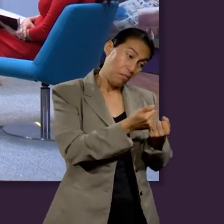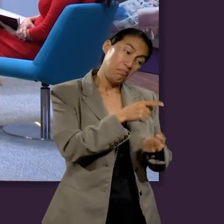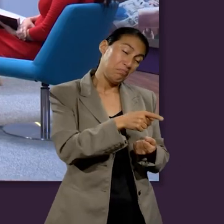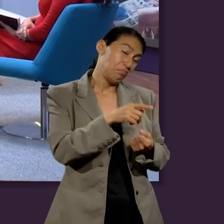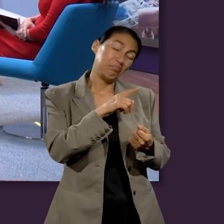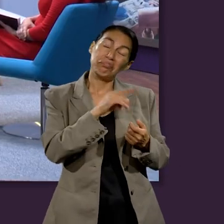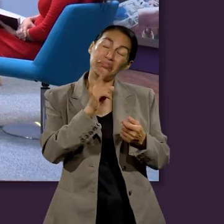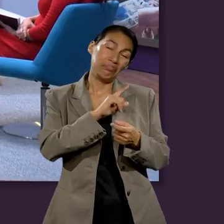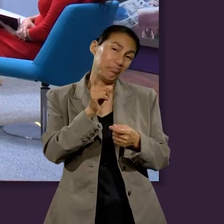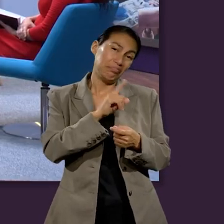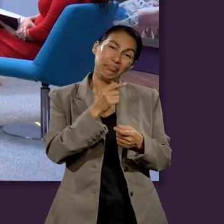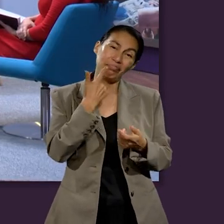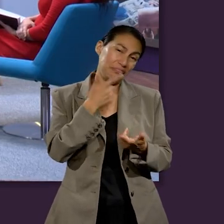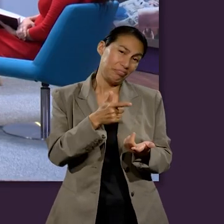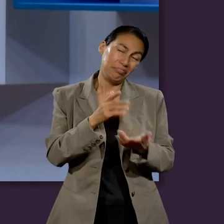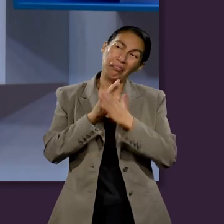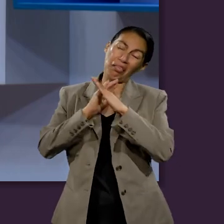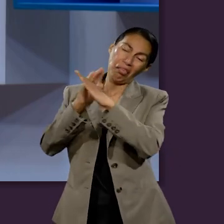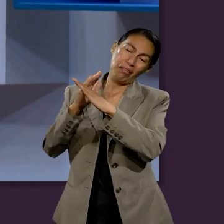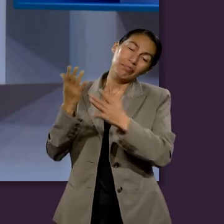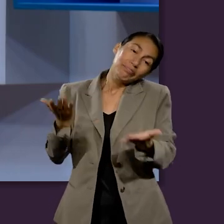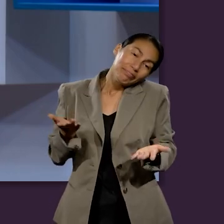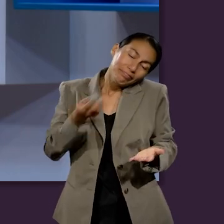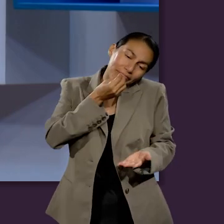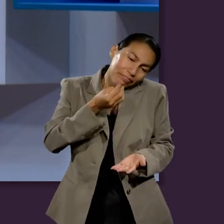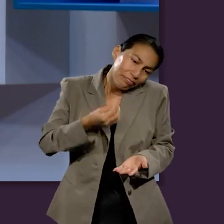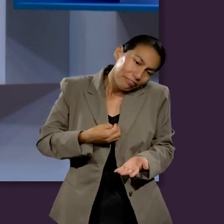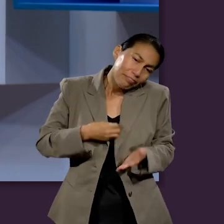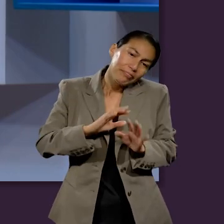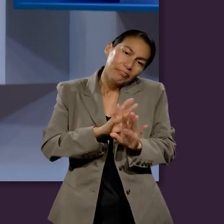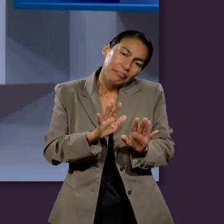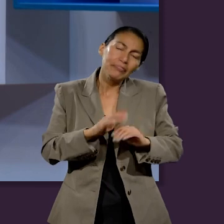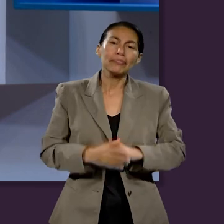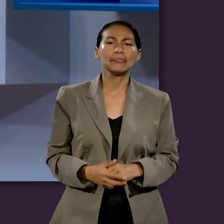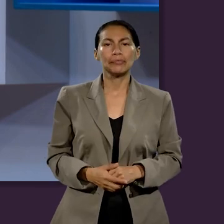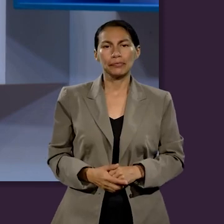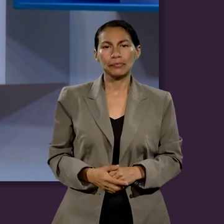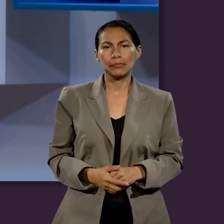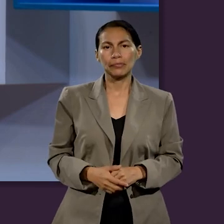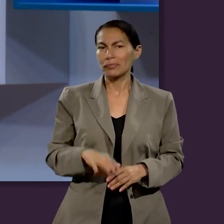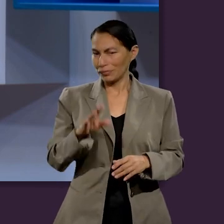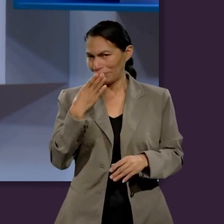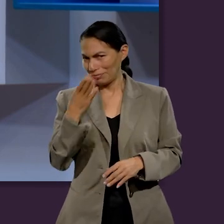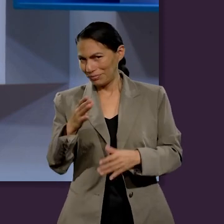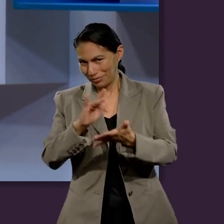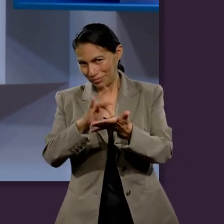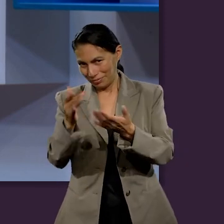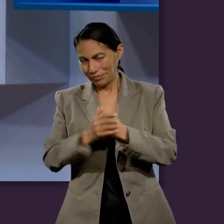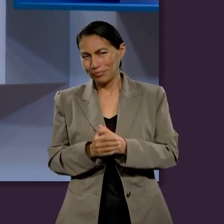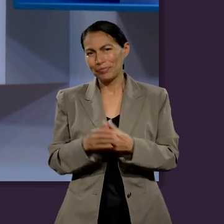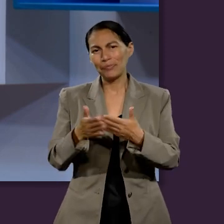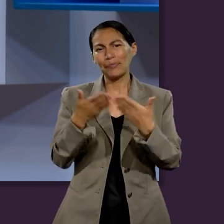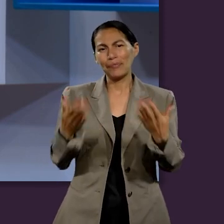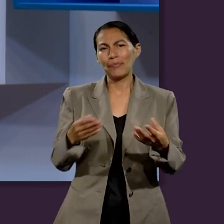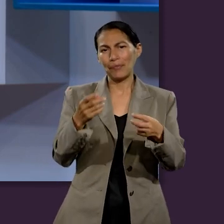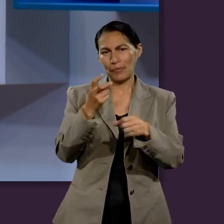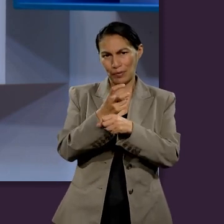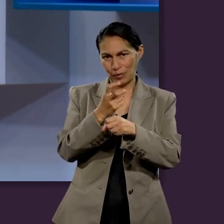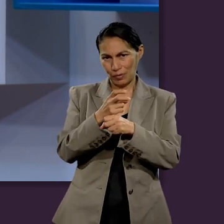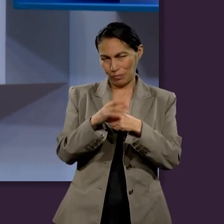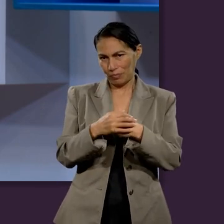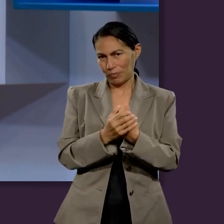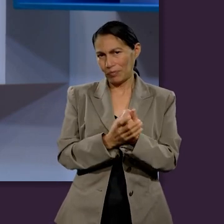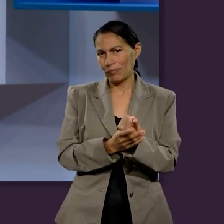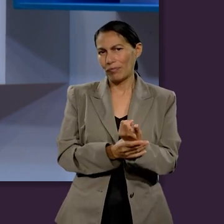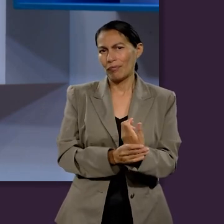Muy bien, así es, muchas gracias. Ahora abordando un poco la siguiente fase del juicio que es el ejecutivo.